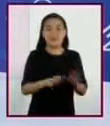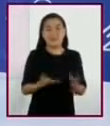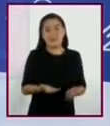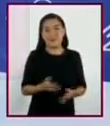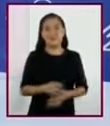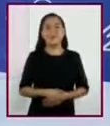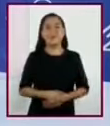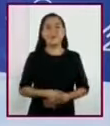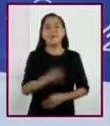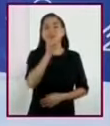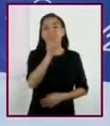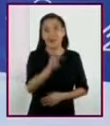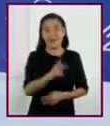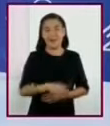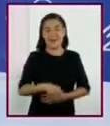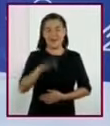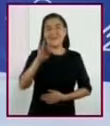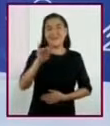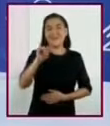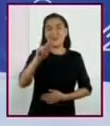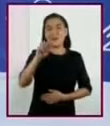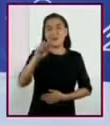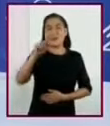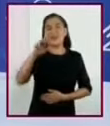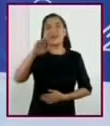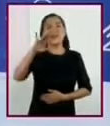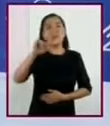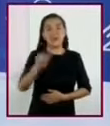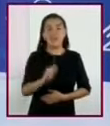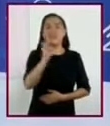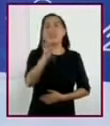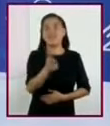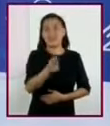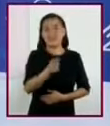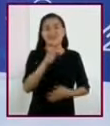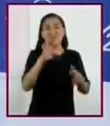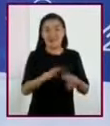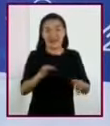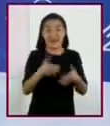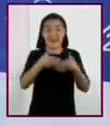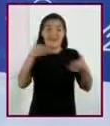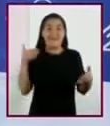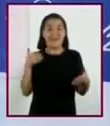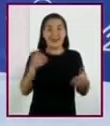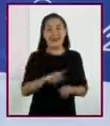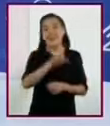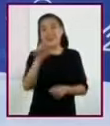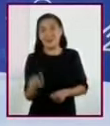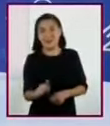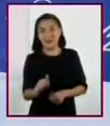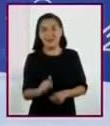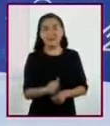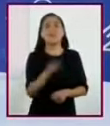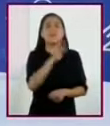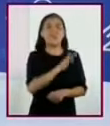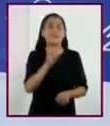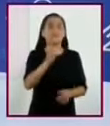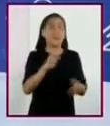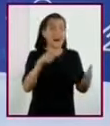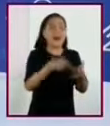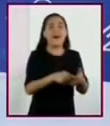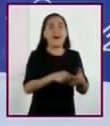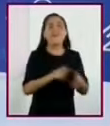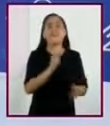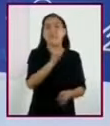ejemplo la palabra fitoterapia, por lo que dicen las palabras anteriores y posteriores, ¿podemos deducir su